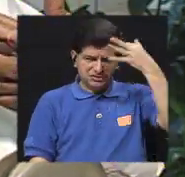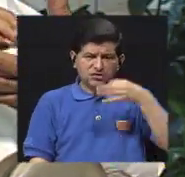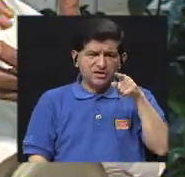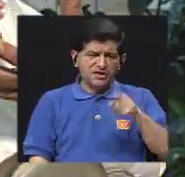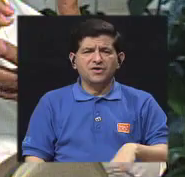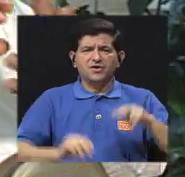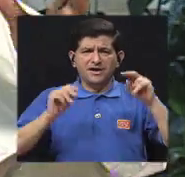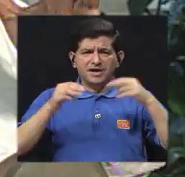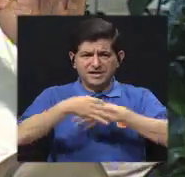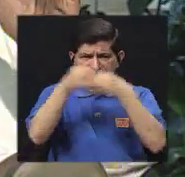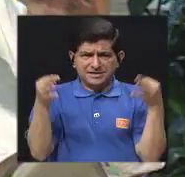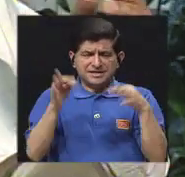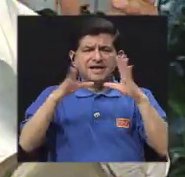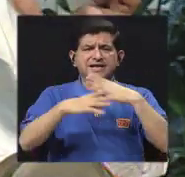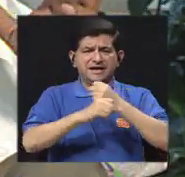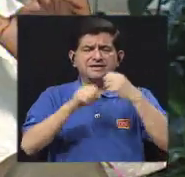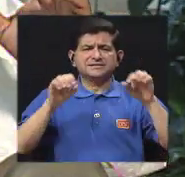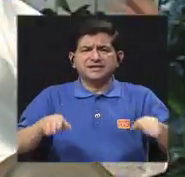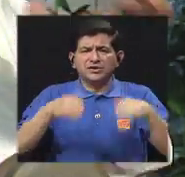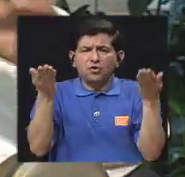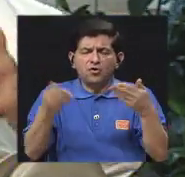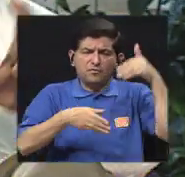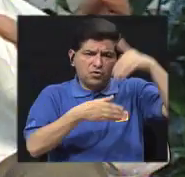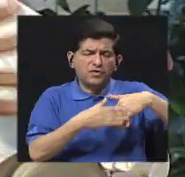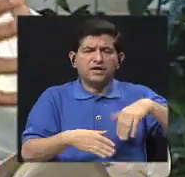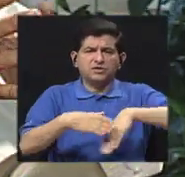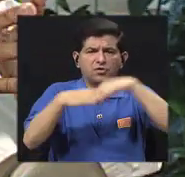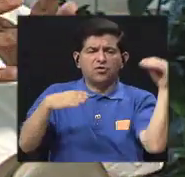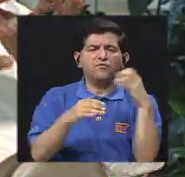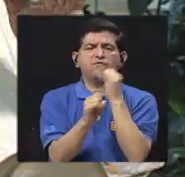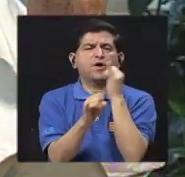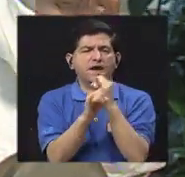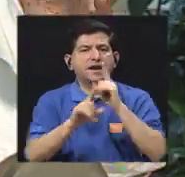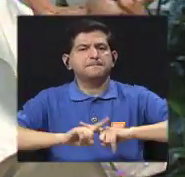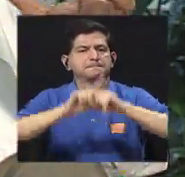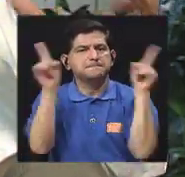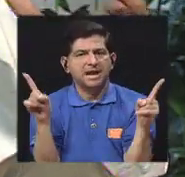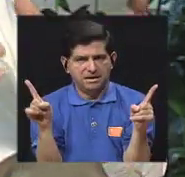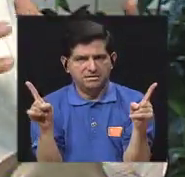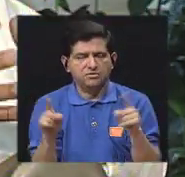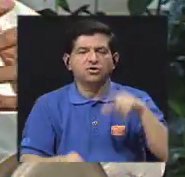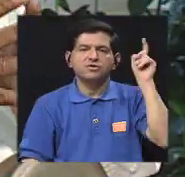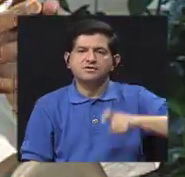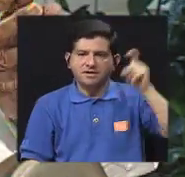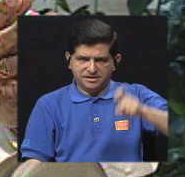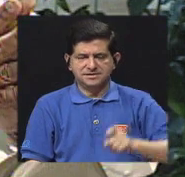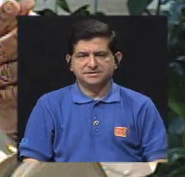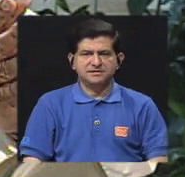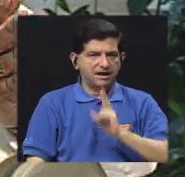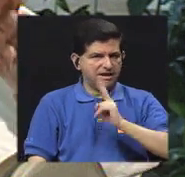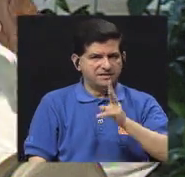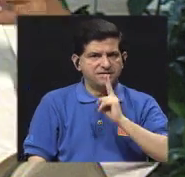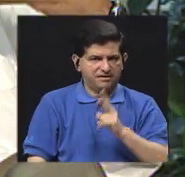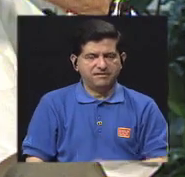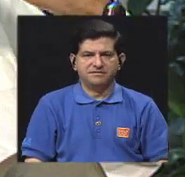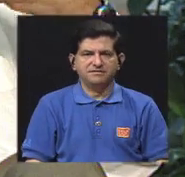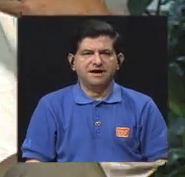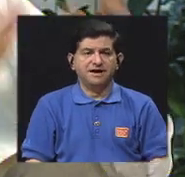que esos talleres se pueden hacer dentro y fuera de la institución, pero es una necesidad que realmente